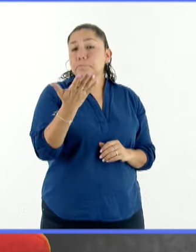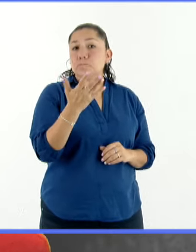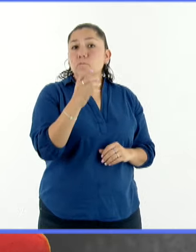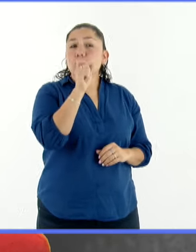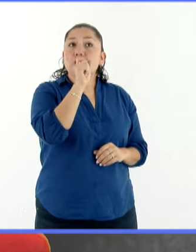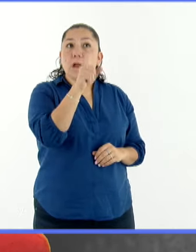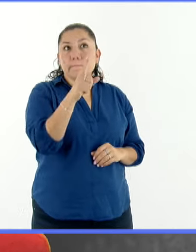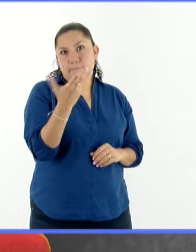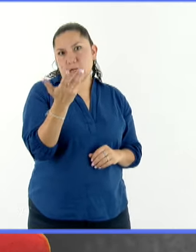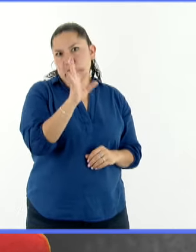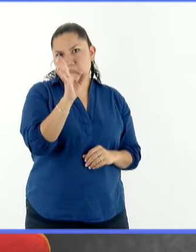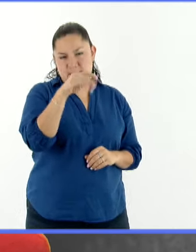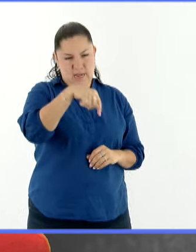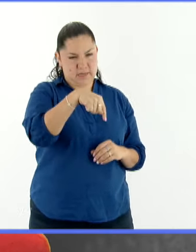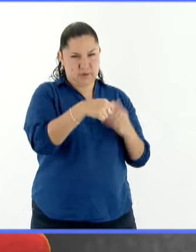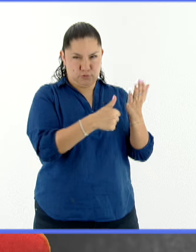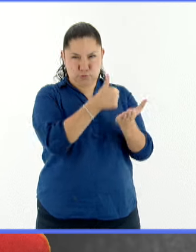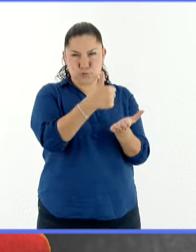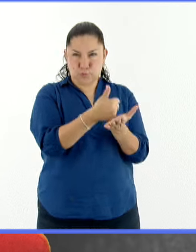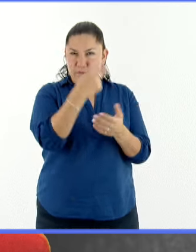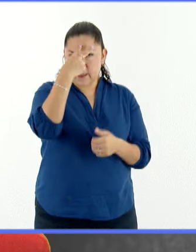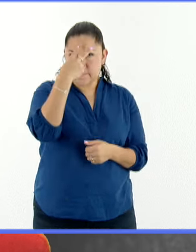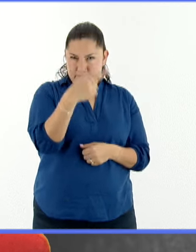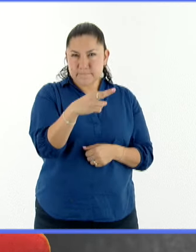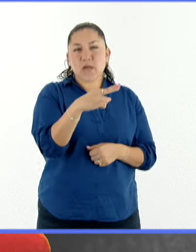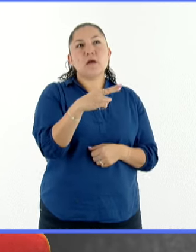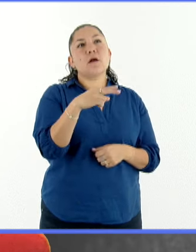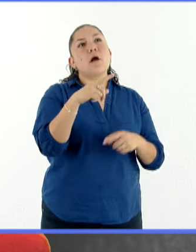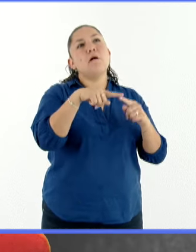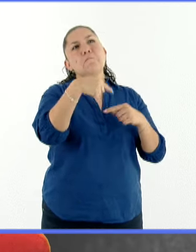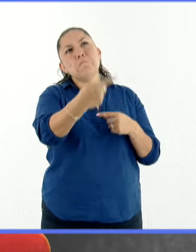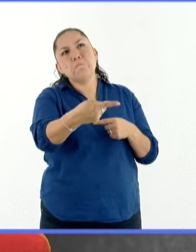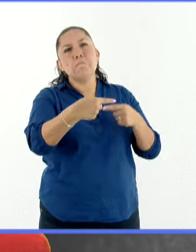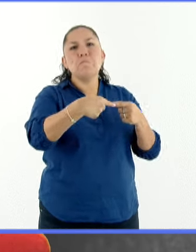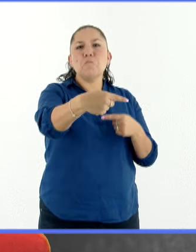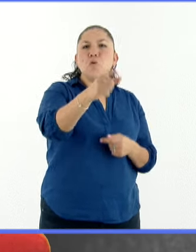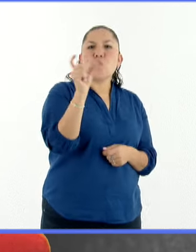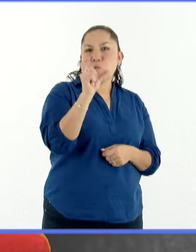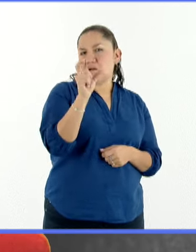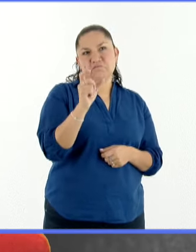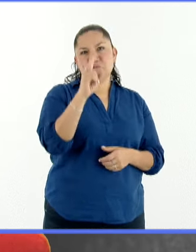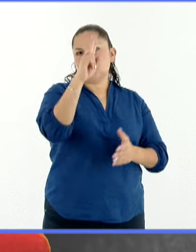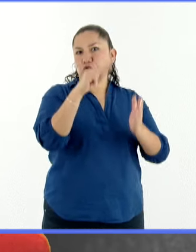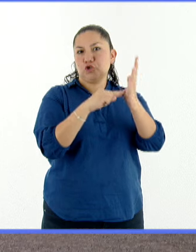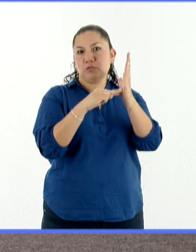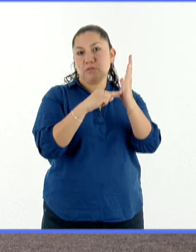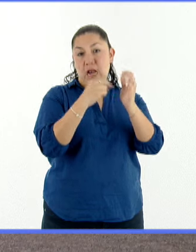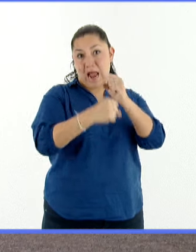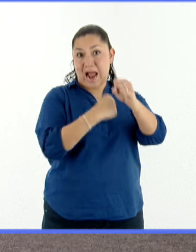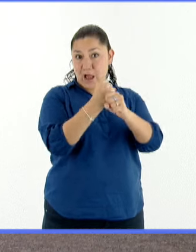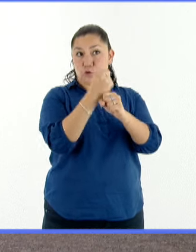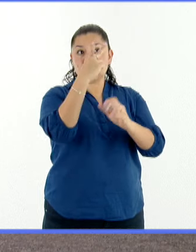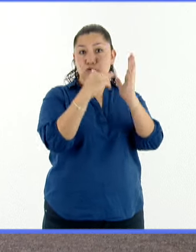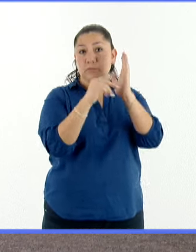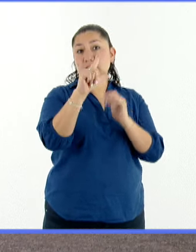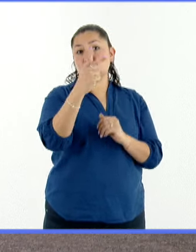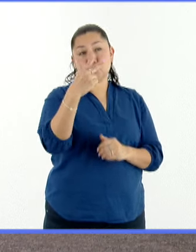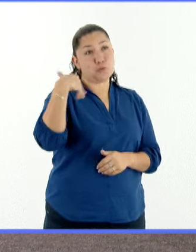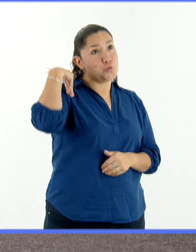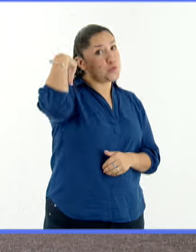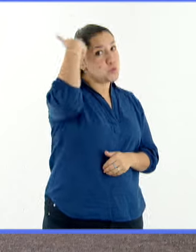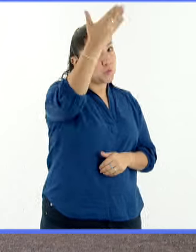observar en la Ciudad de México, será después del 2072, si no me equivoco. O sea, hay que esperar mucho tiempo.